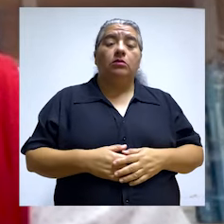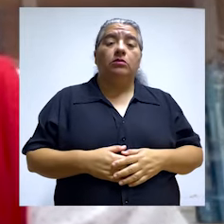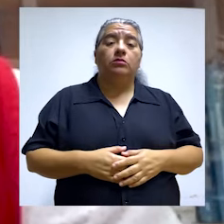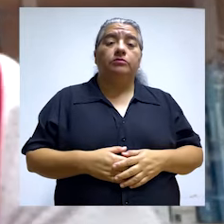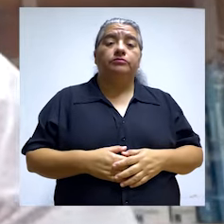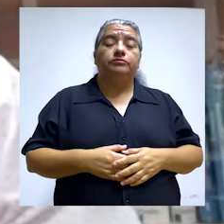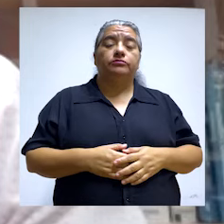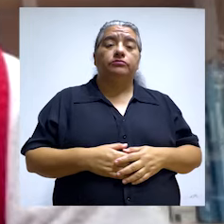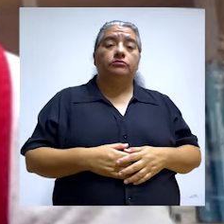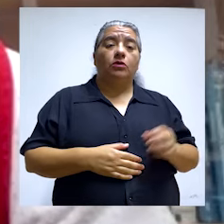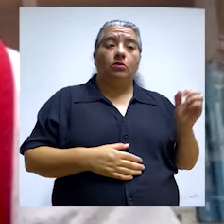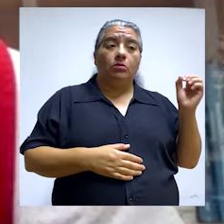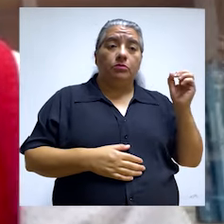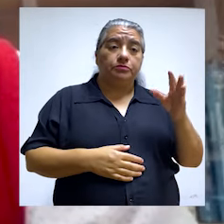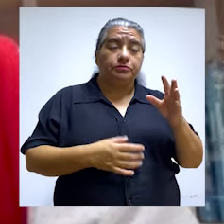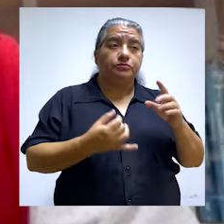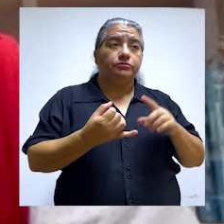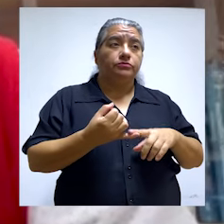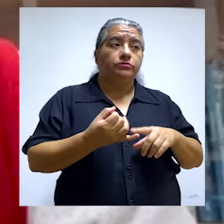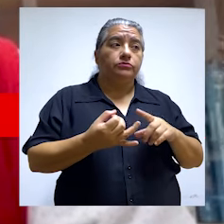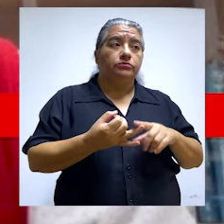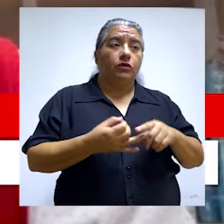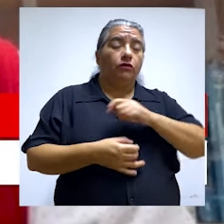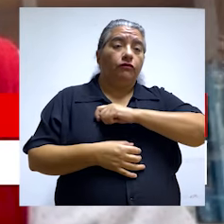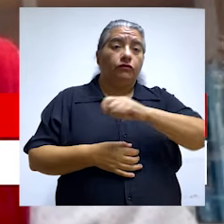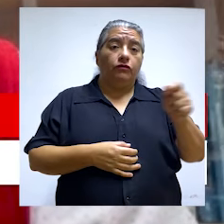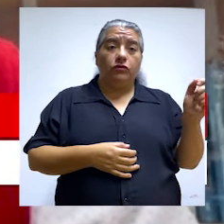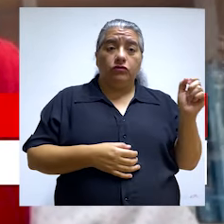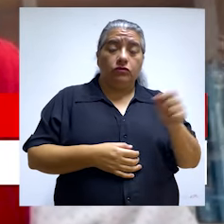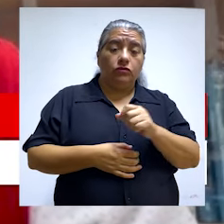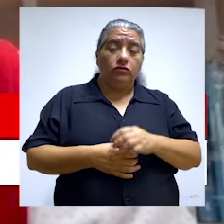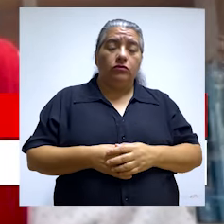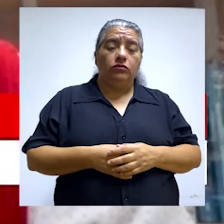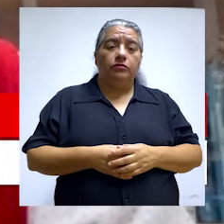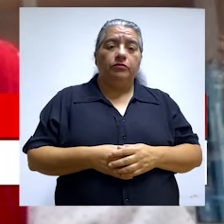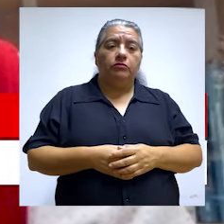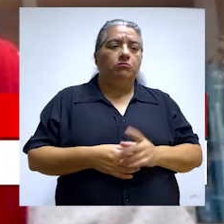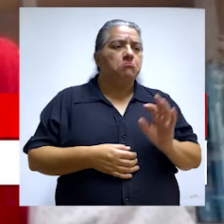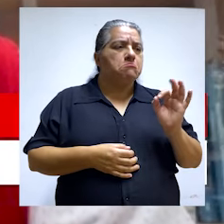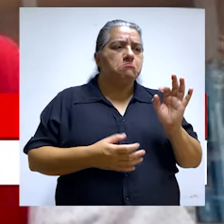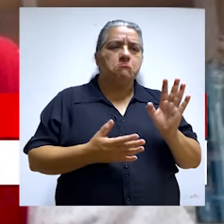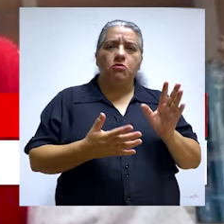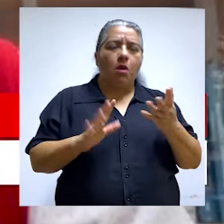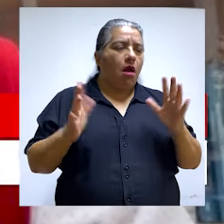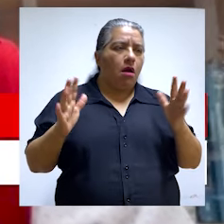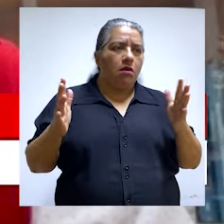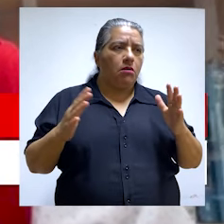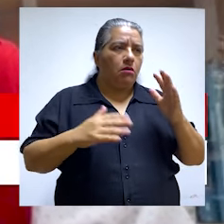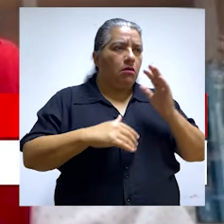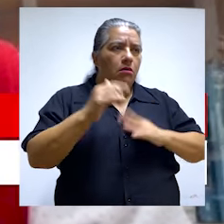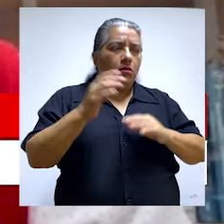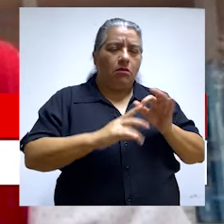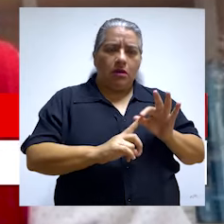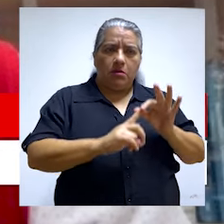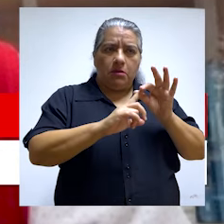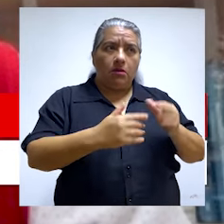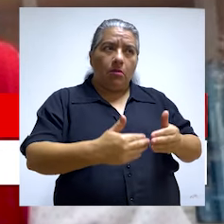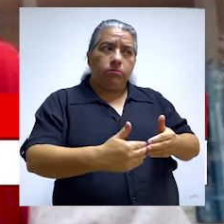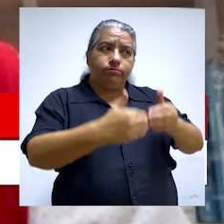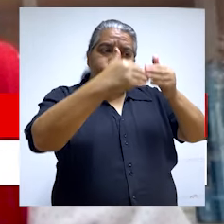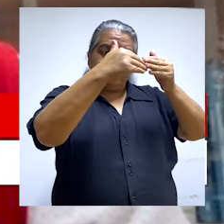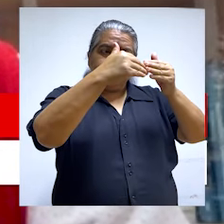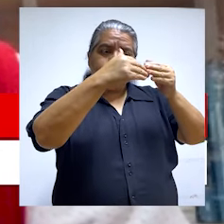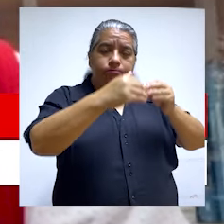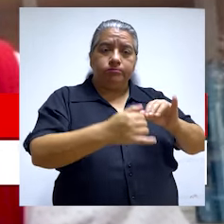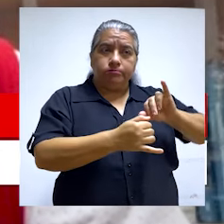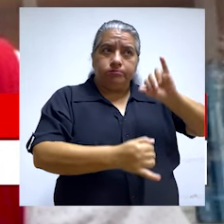previstas, como es el caso de las bochas y la disciplina de frontón, no se cuenta absolutamente con esta infraestructura, es decir, no hay